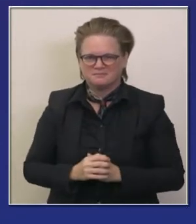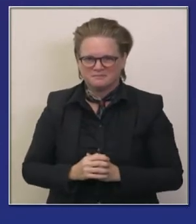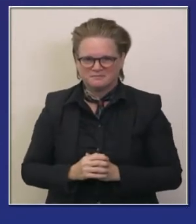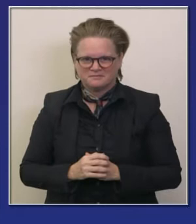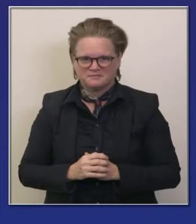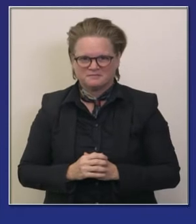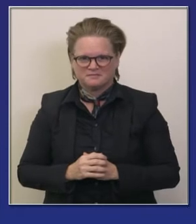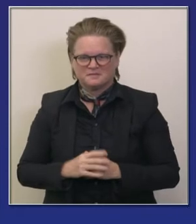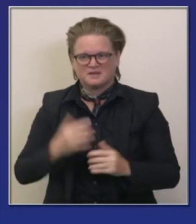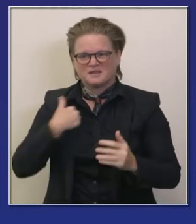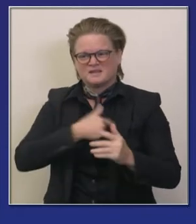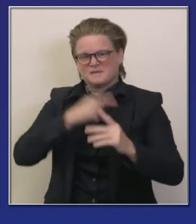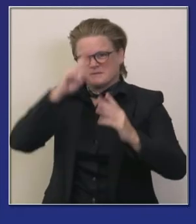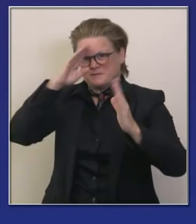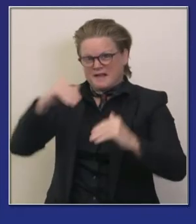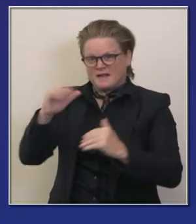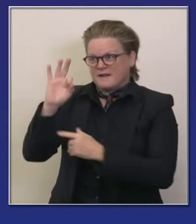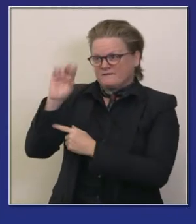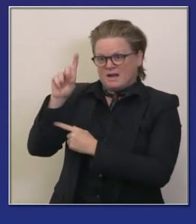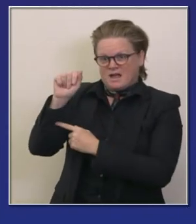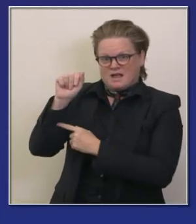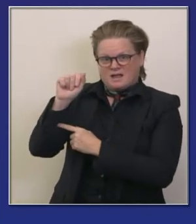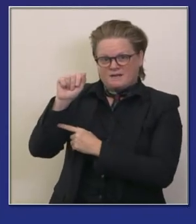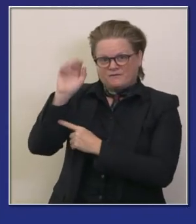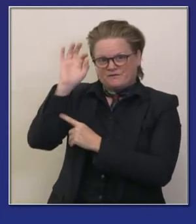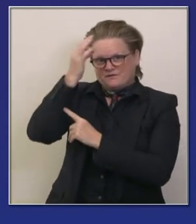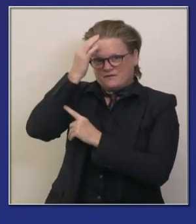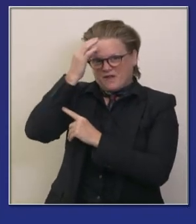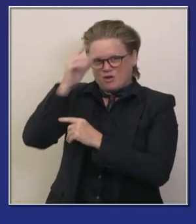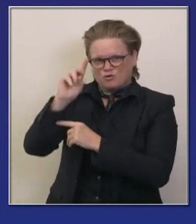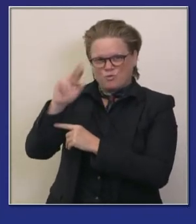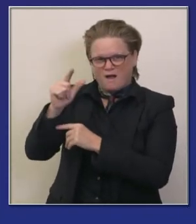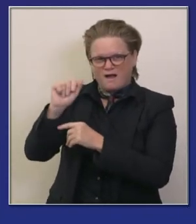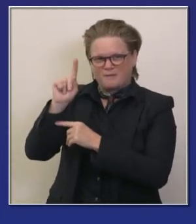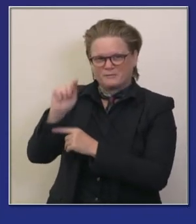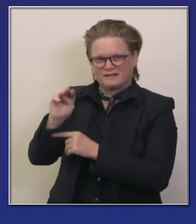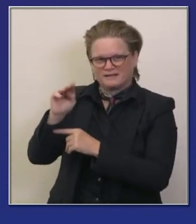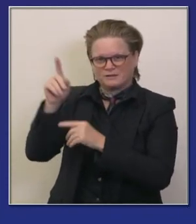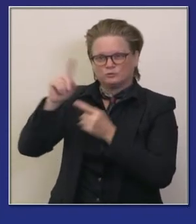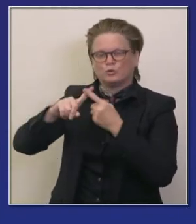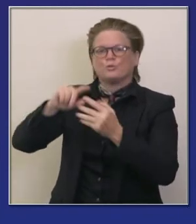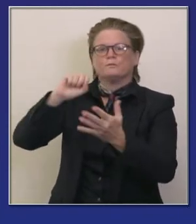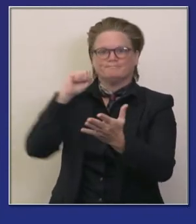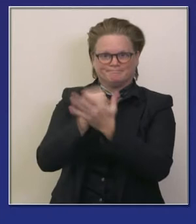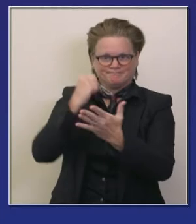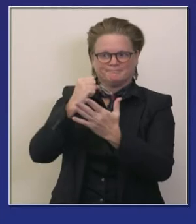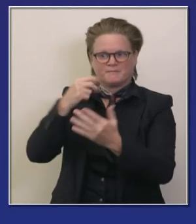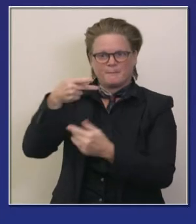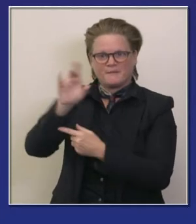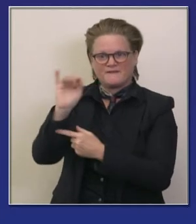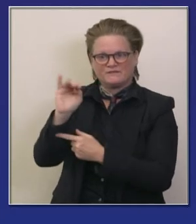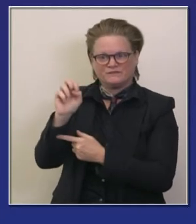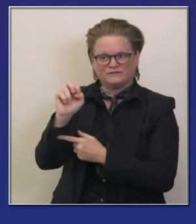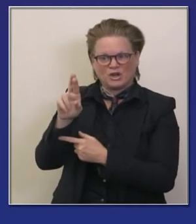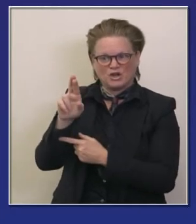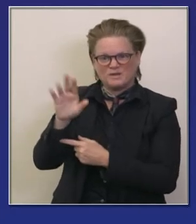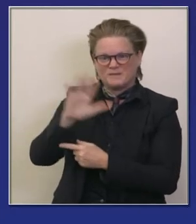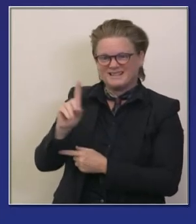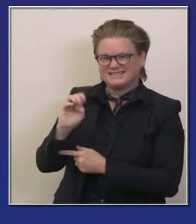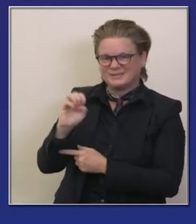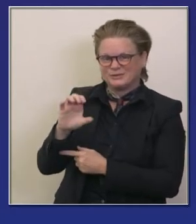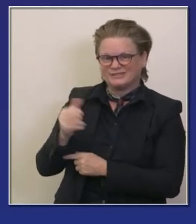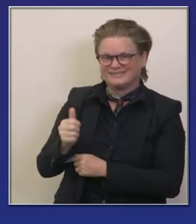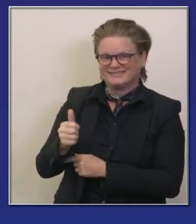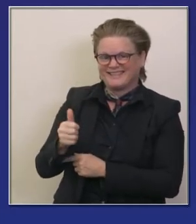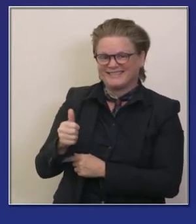llevará a cabo y se espera que la aprobación de Moderna o por lo menos que se hable de la aprobación de la vacuna de Moderna para el